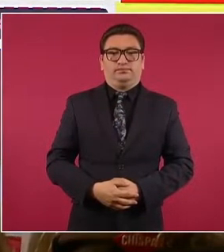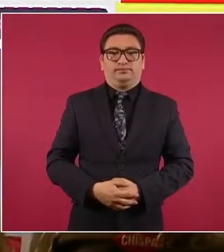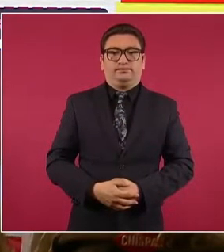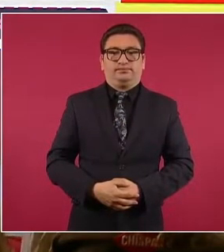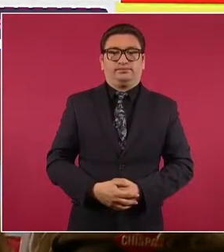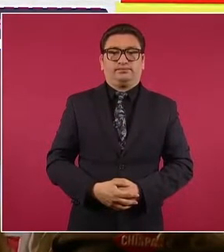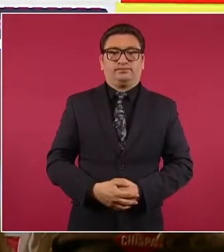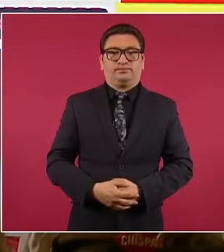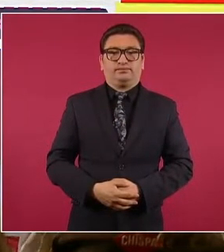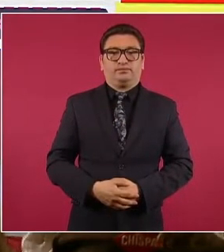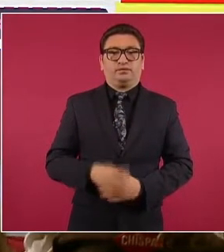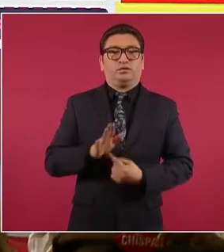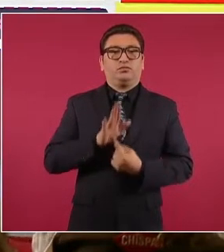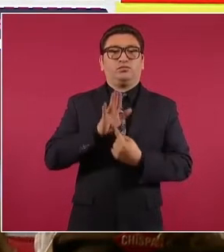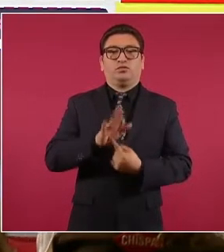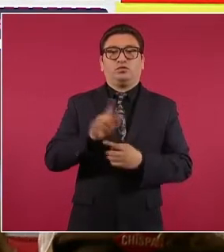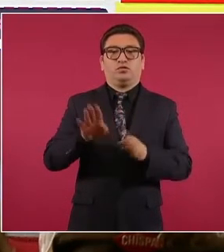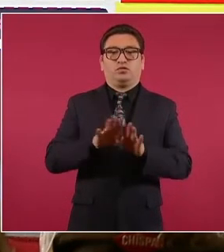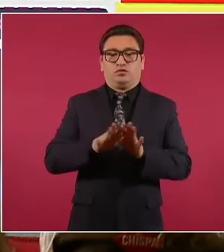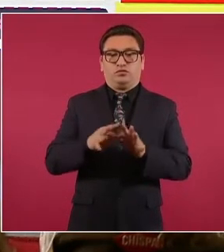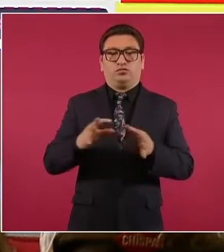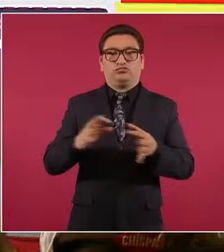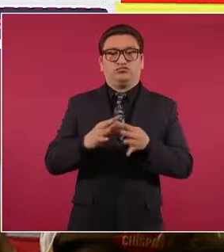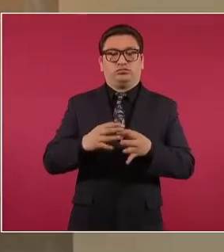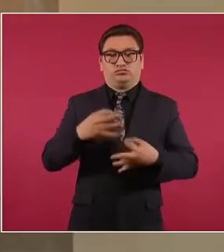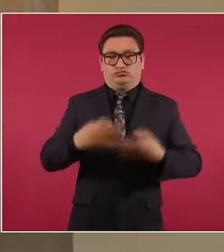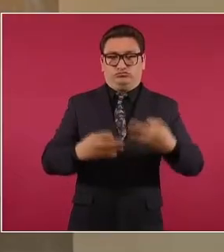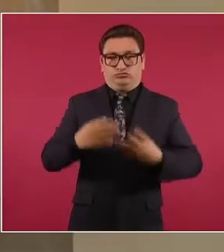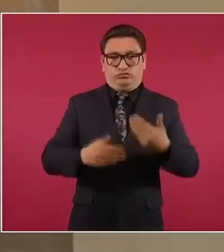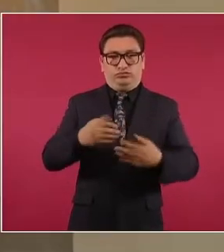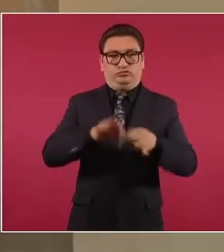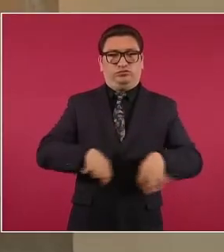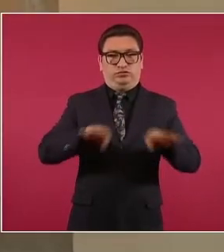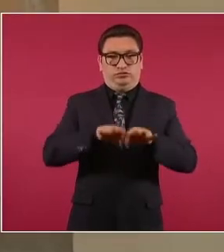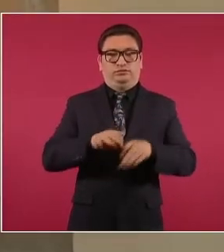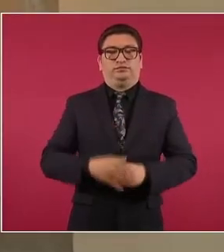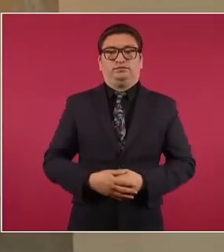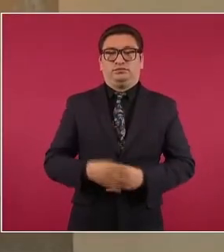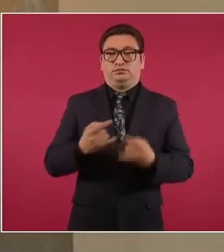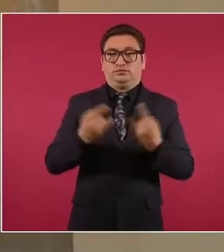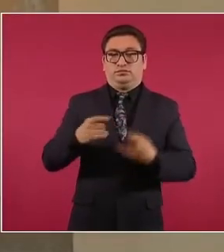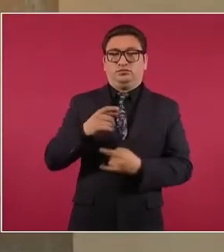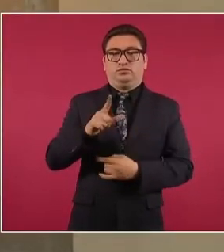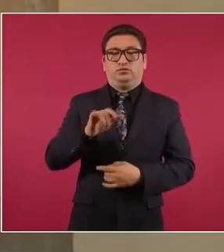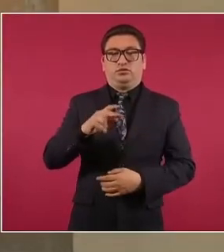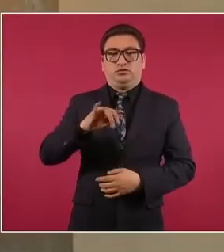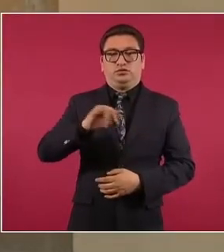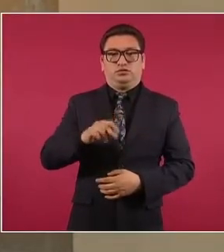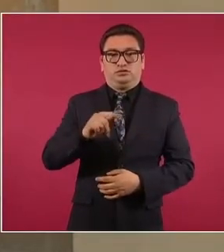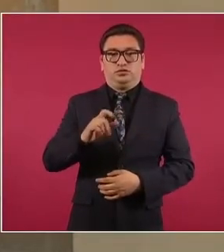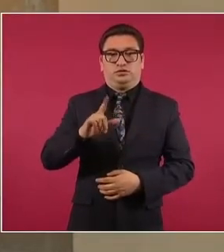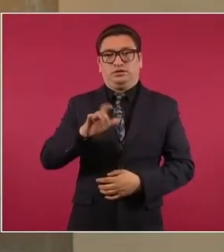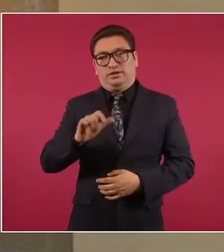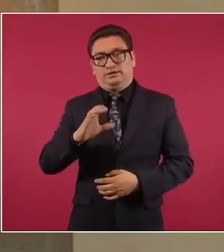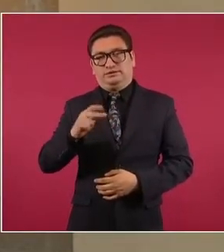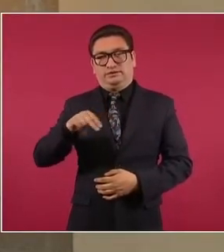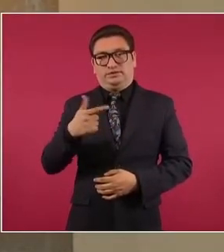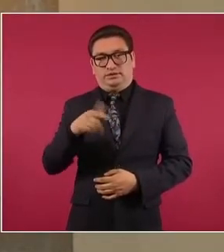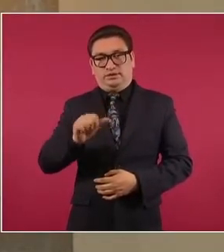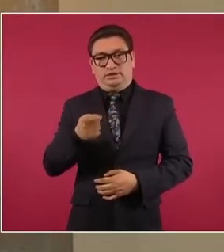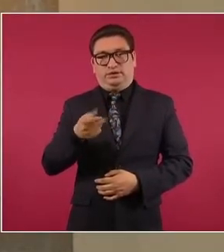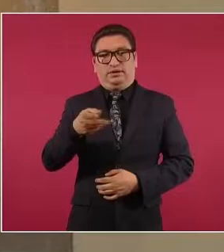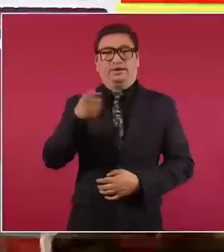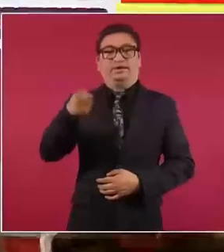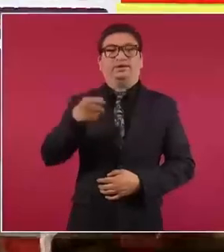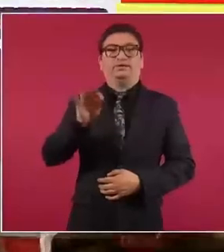cuenta de algunas vinculaciones a proceso relevante. El caso de Luis J. Lachanga, presunto autor material del